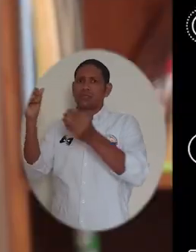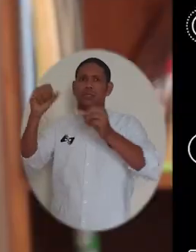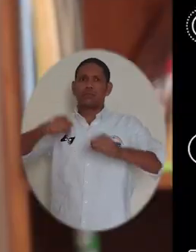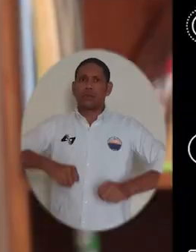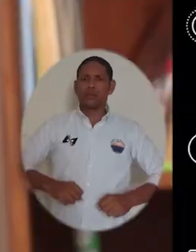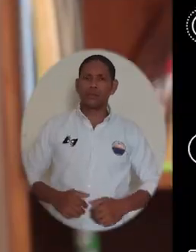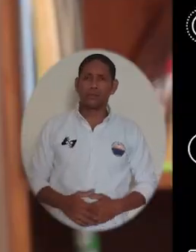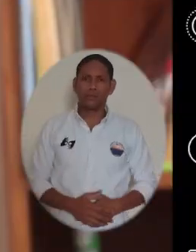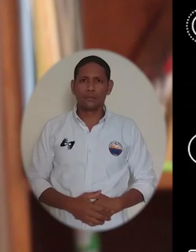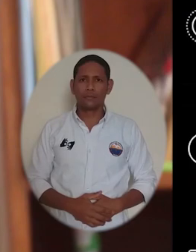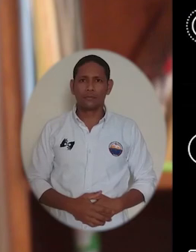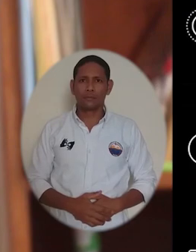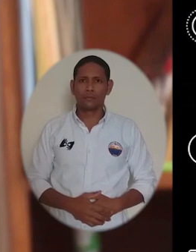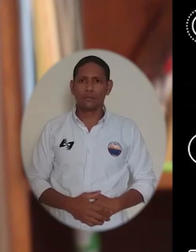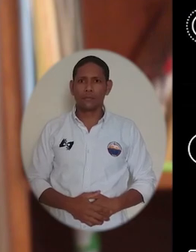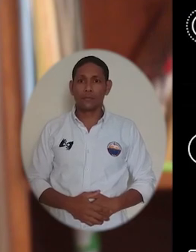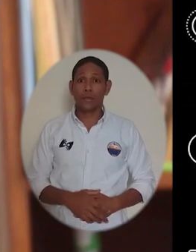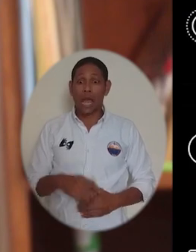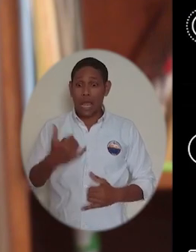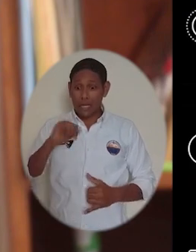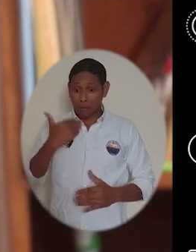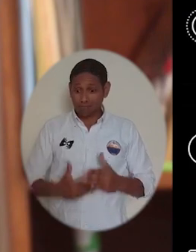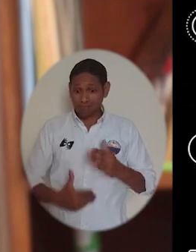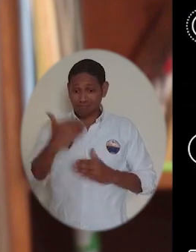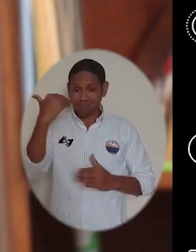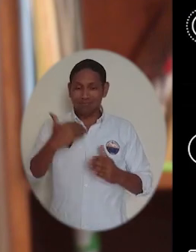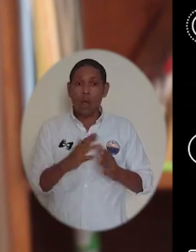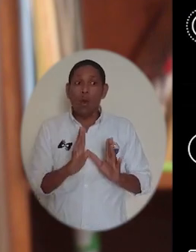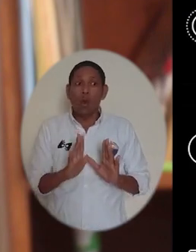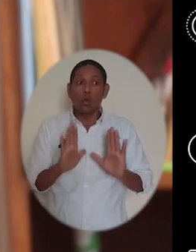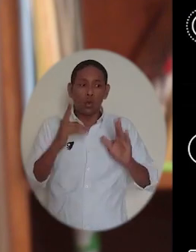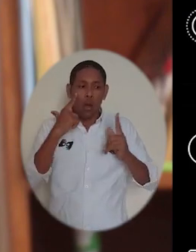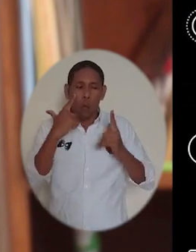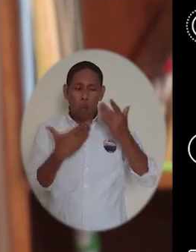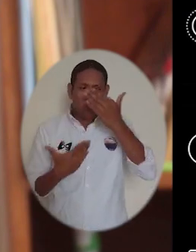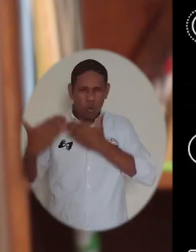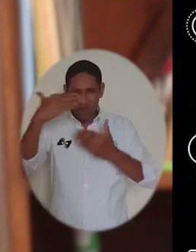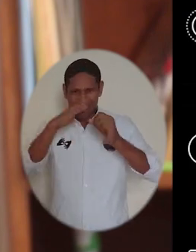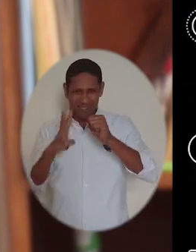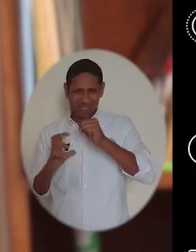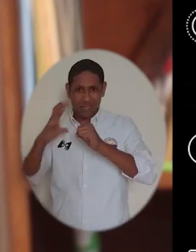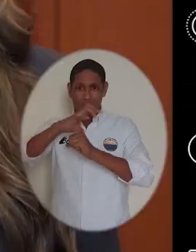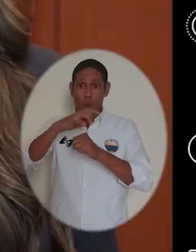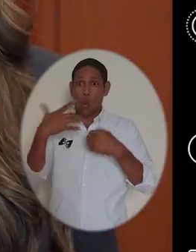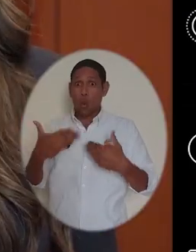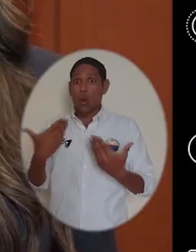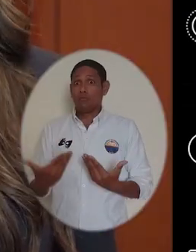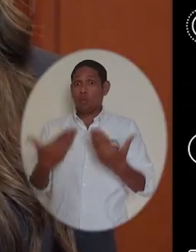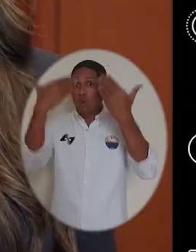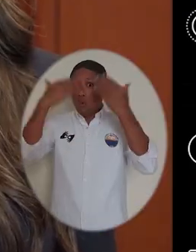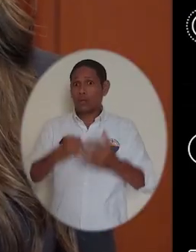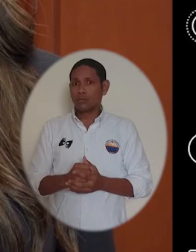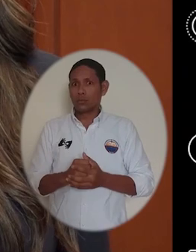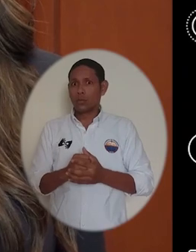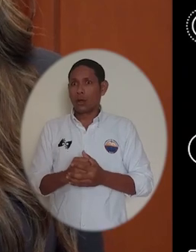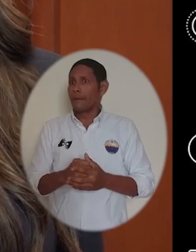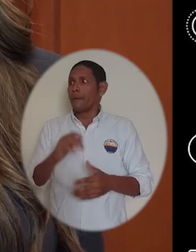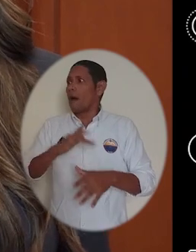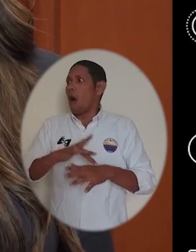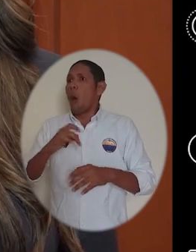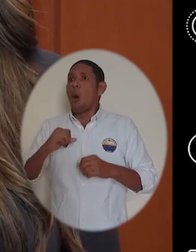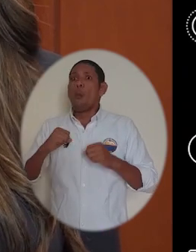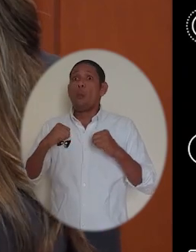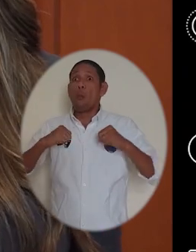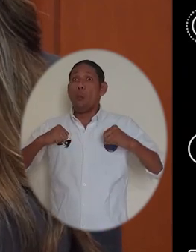Esta acta de inicio para la toma de pruebas es una oportunidad inmensa que se abre para la región, pues ya no se tendrán que enviar las